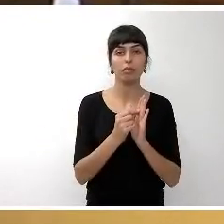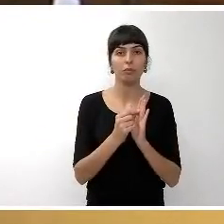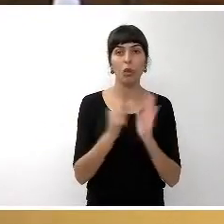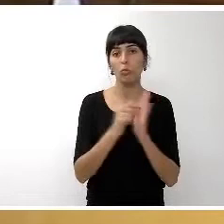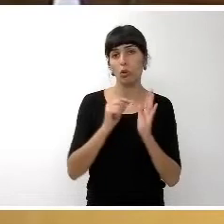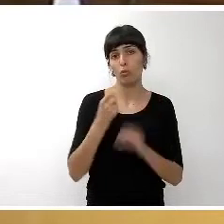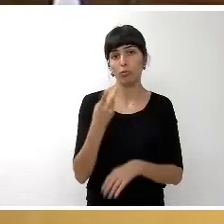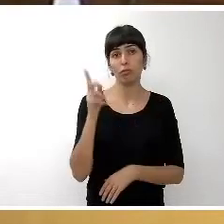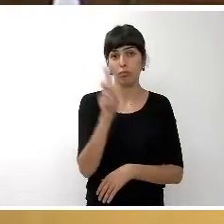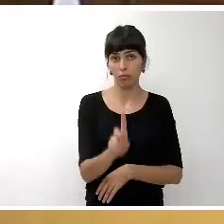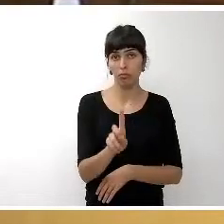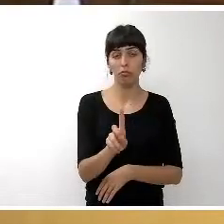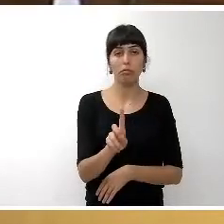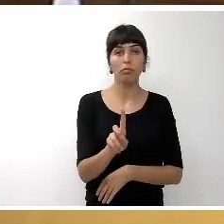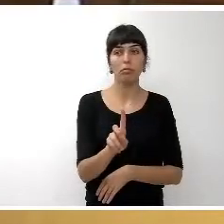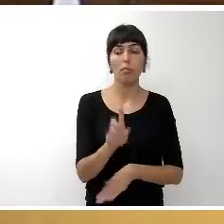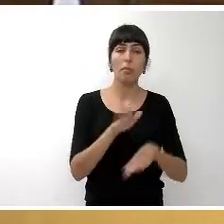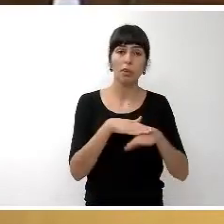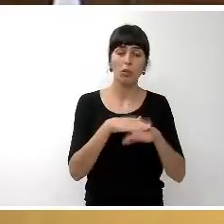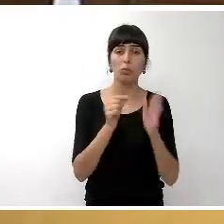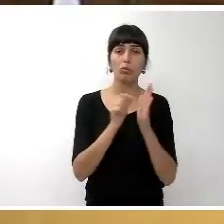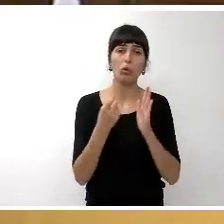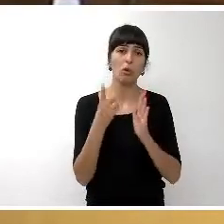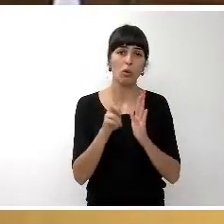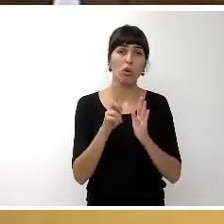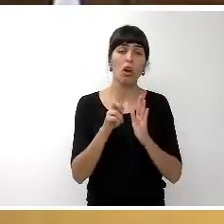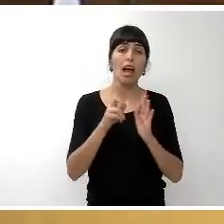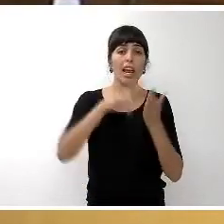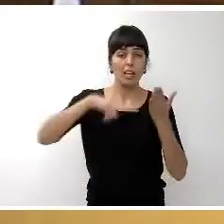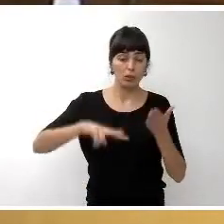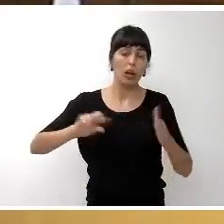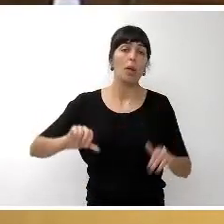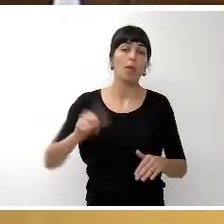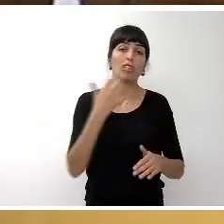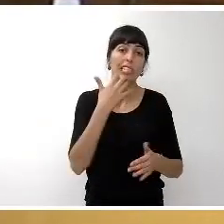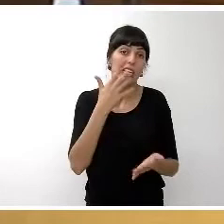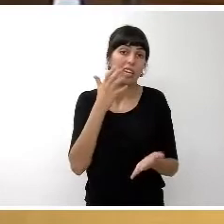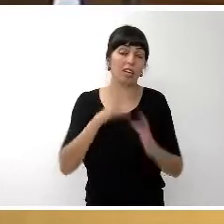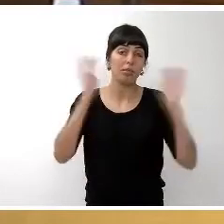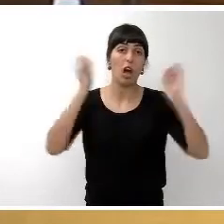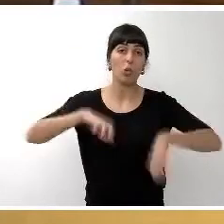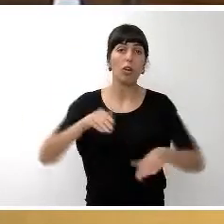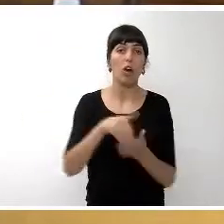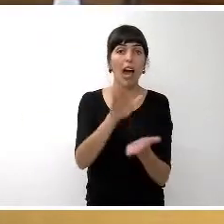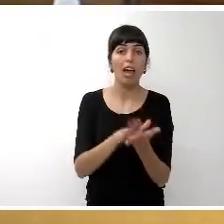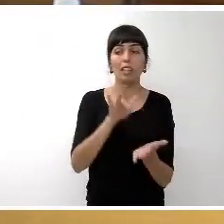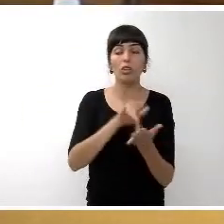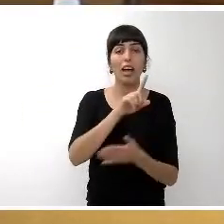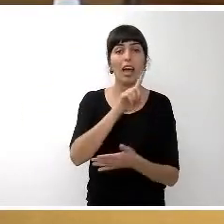el punto número uno. Perdón, el punto número uno es lectura y aprobación si procede del acta de la sesión celebrada el día 30 de octubre de 2015.